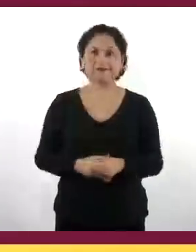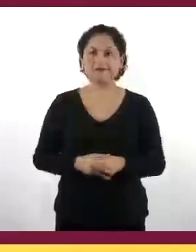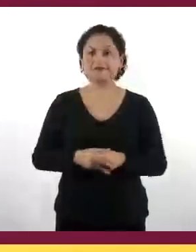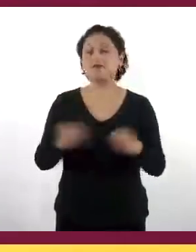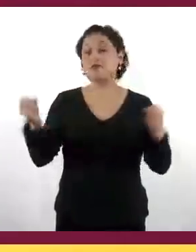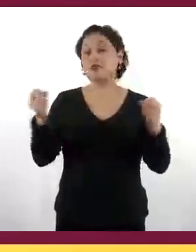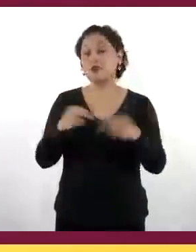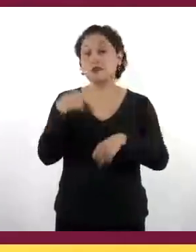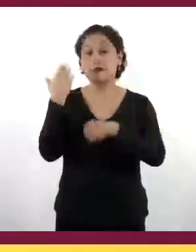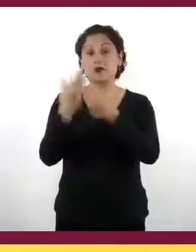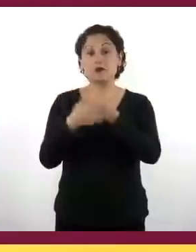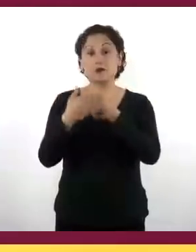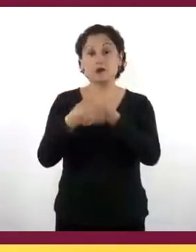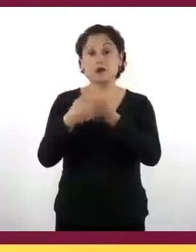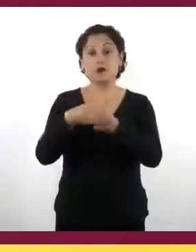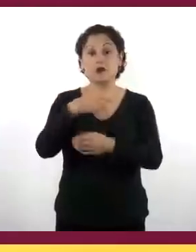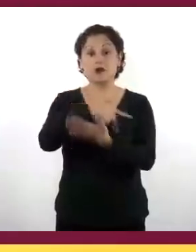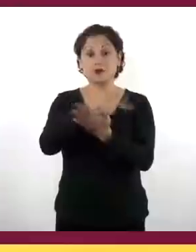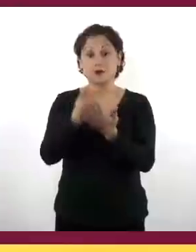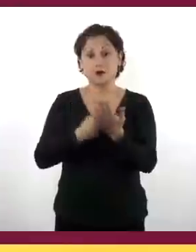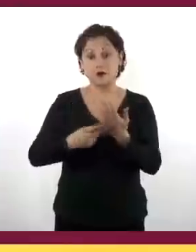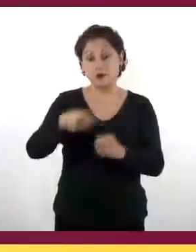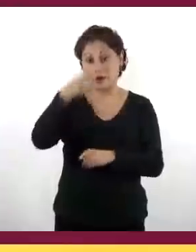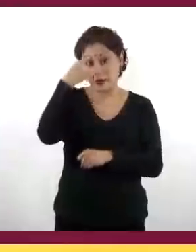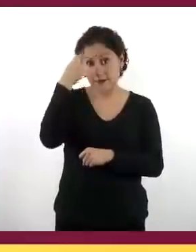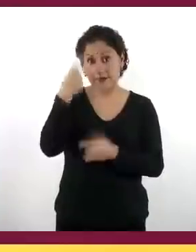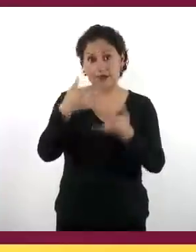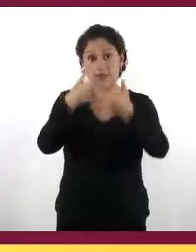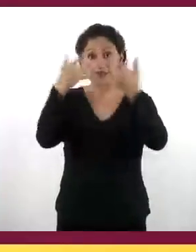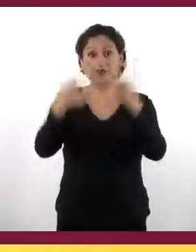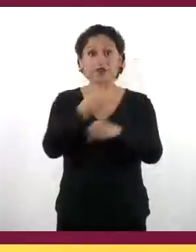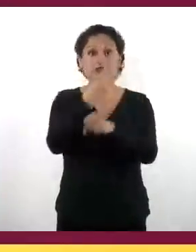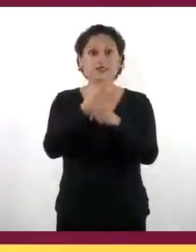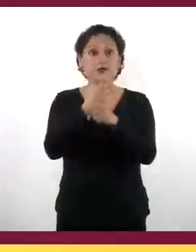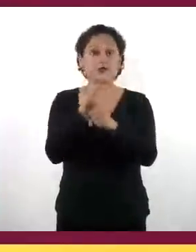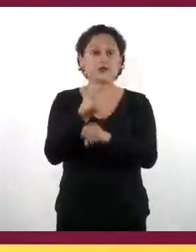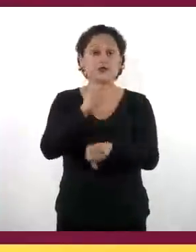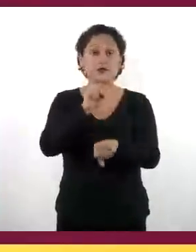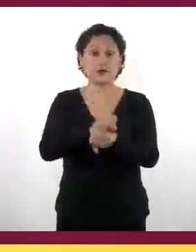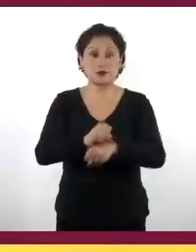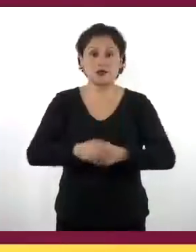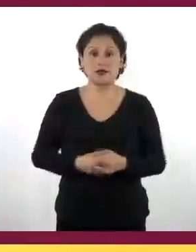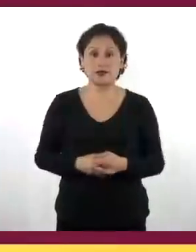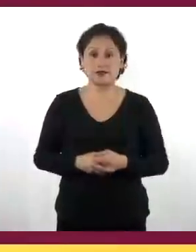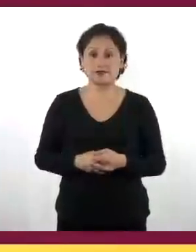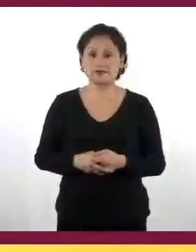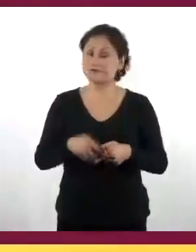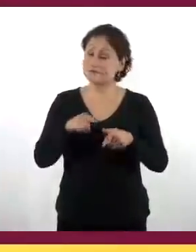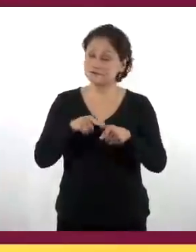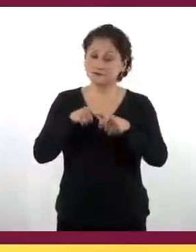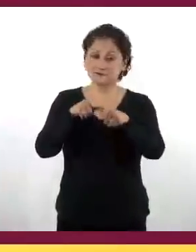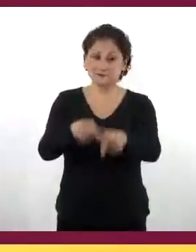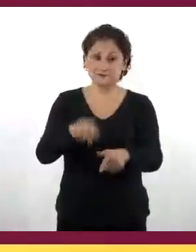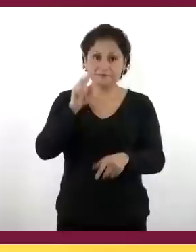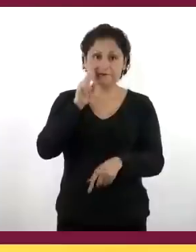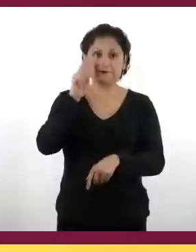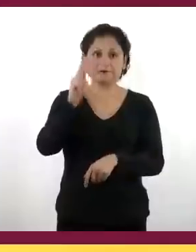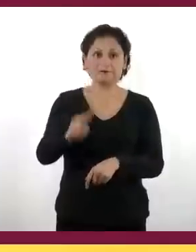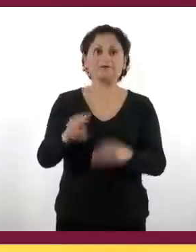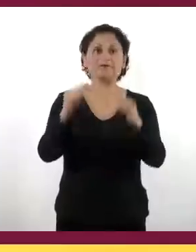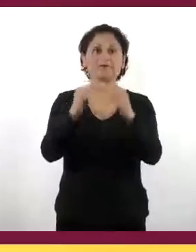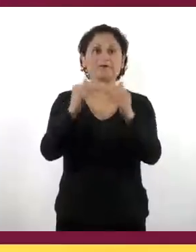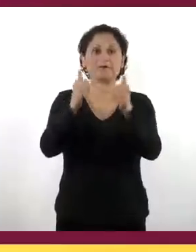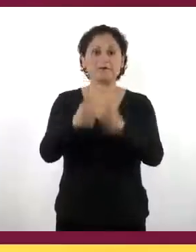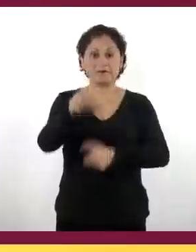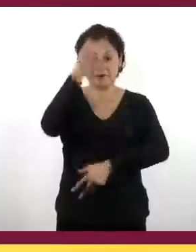en el siguiente programa de la asignatura de historia para segundo grado de secundaria. Mientras tanto, continúen con la programación de